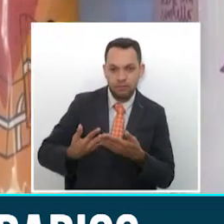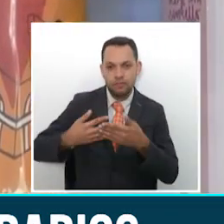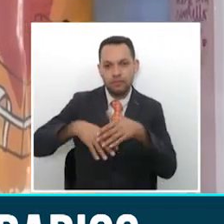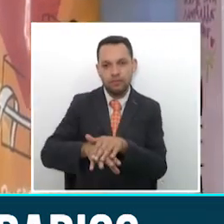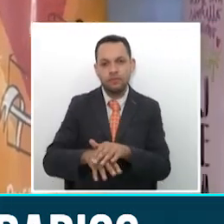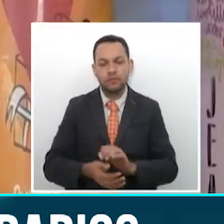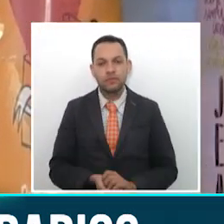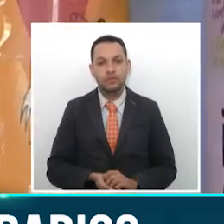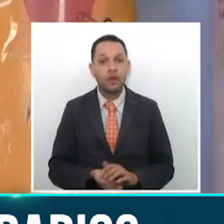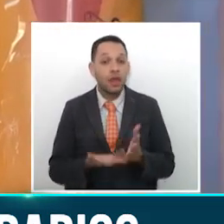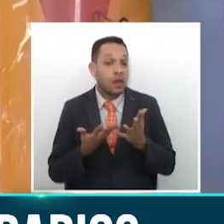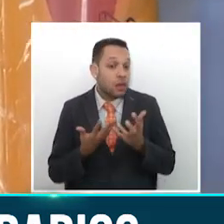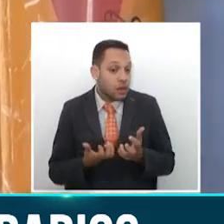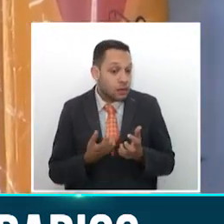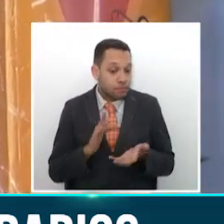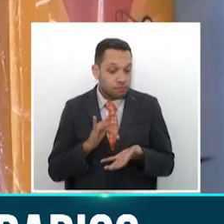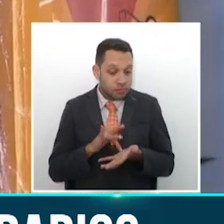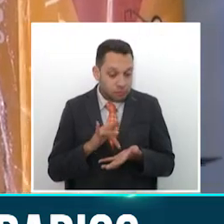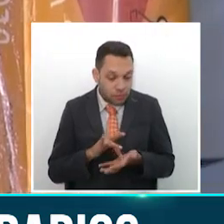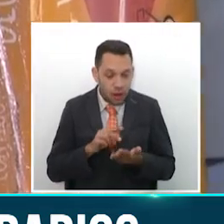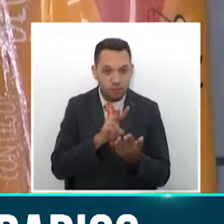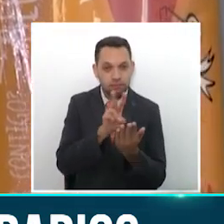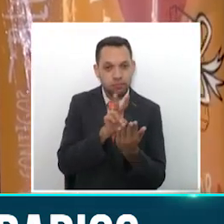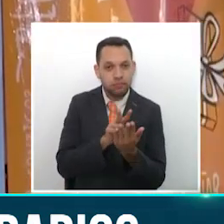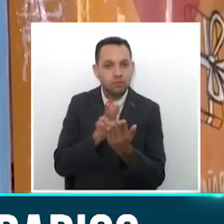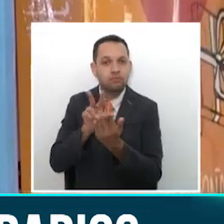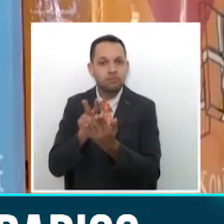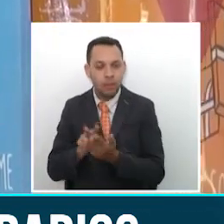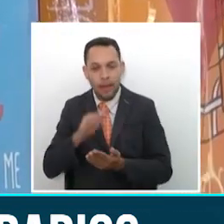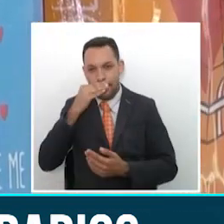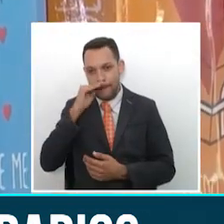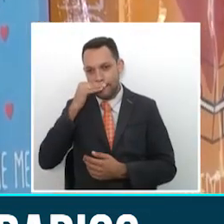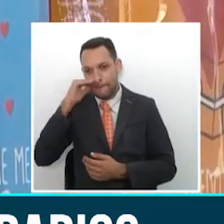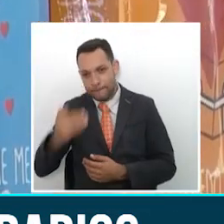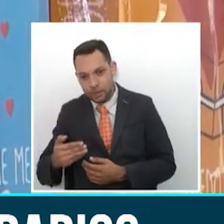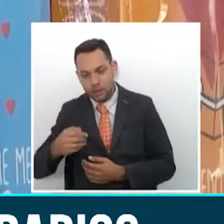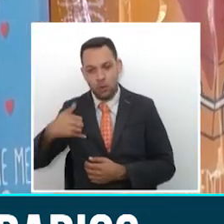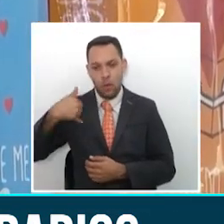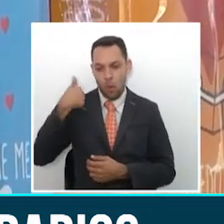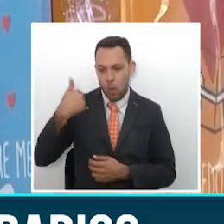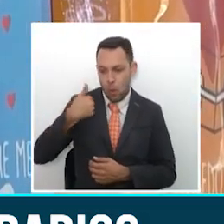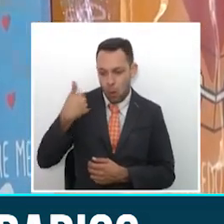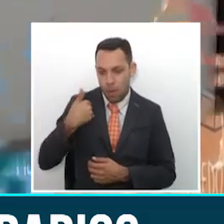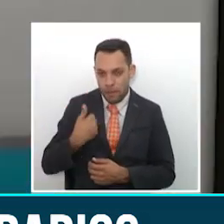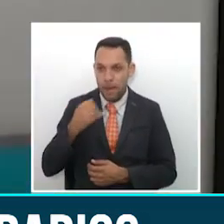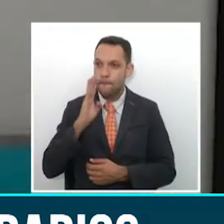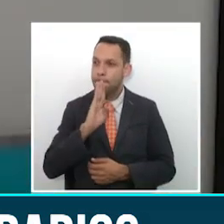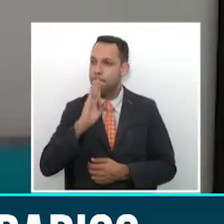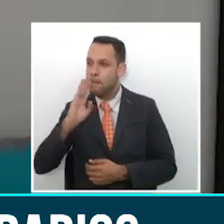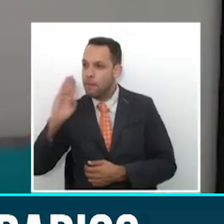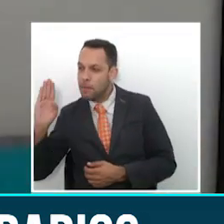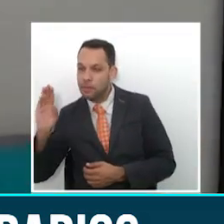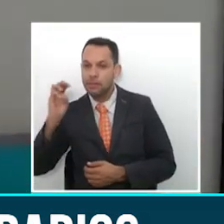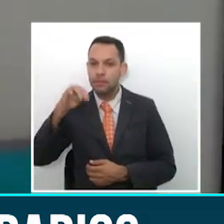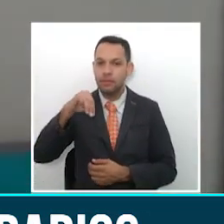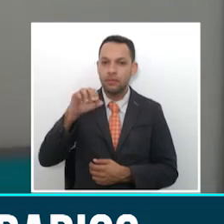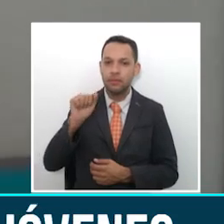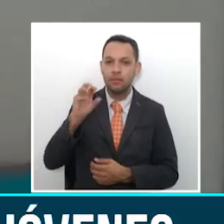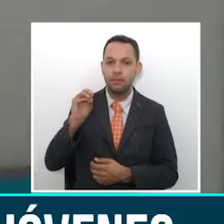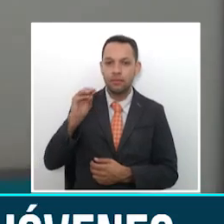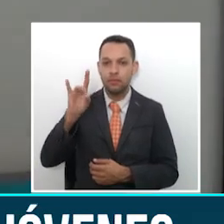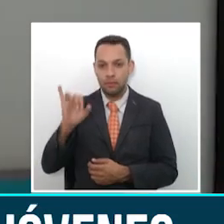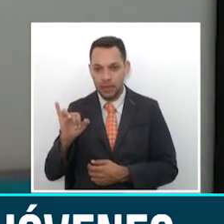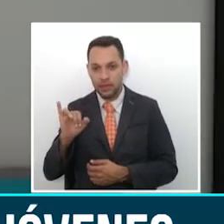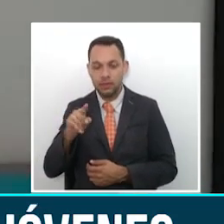Quienes pueden disfrutar de la literatura infantil y juvenil a través de la Biblioteca Digital Makemake, una plataforma de